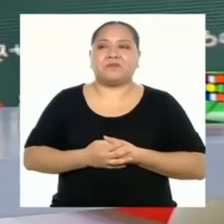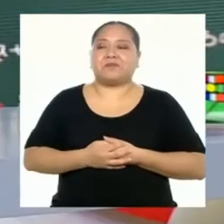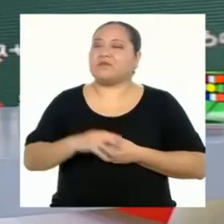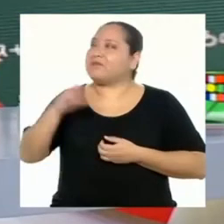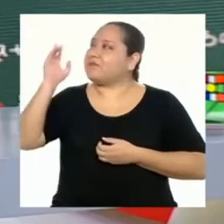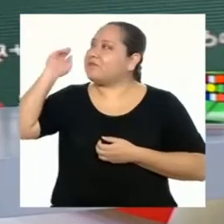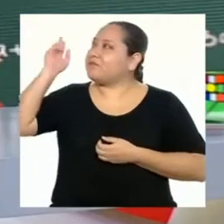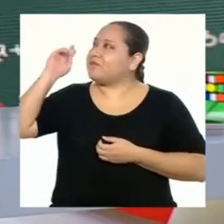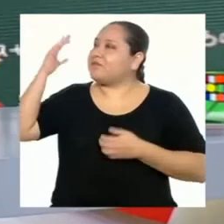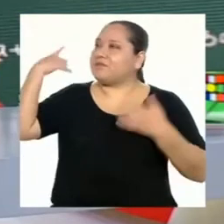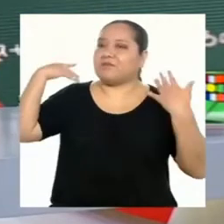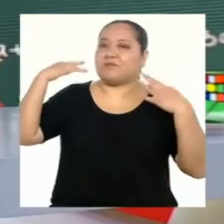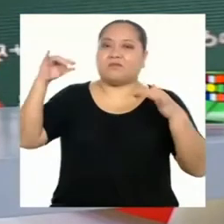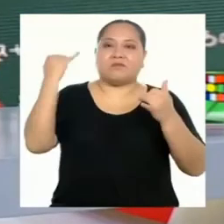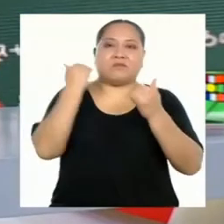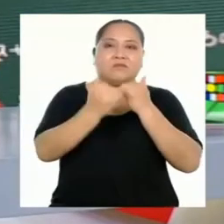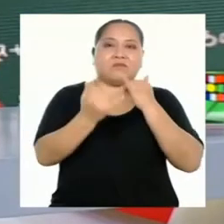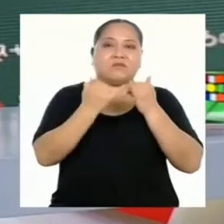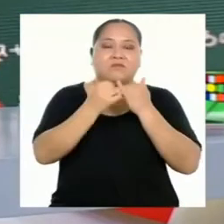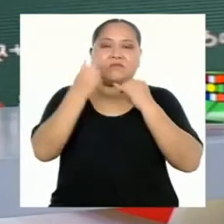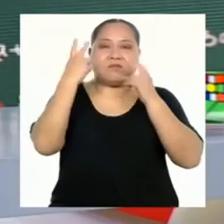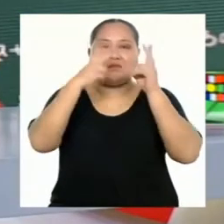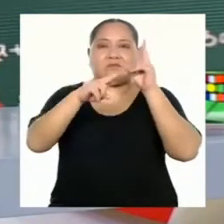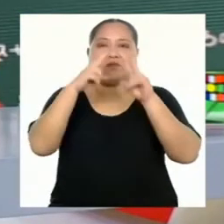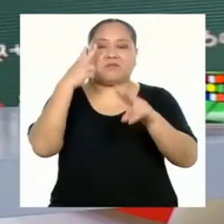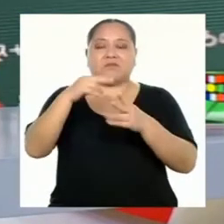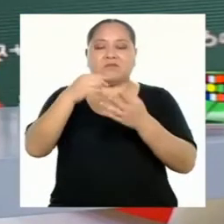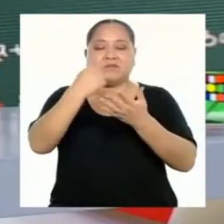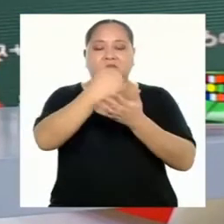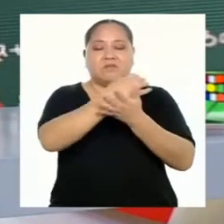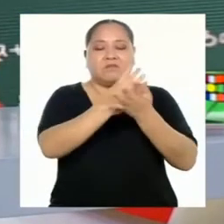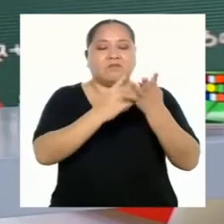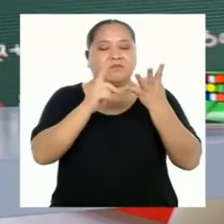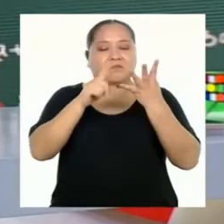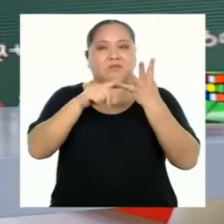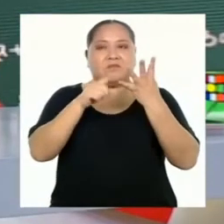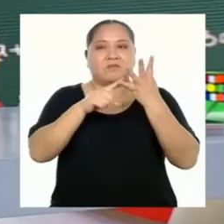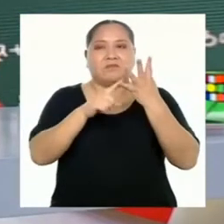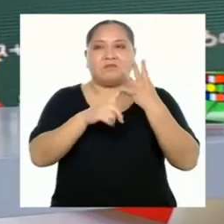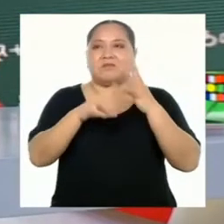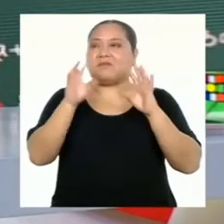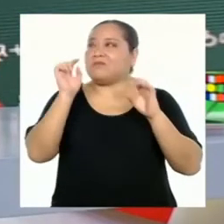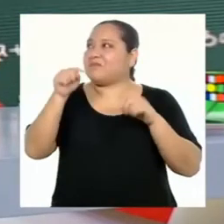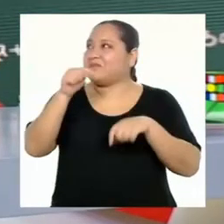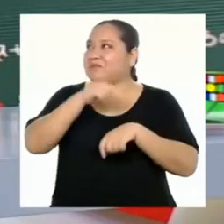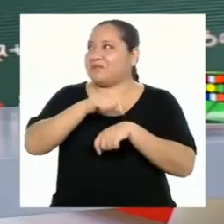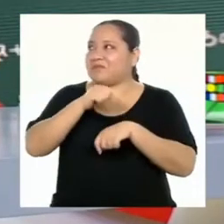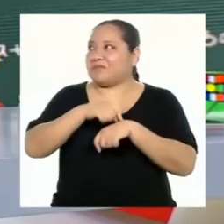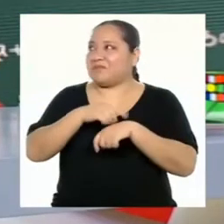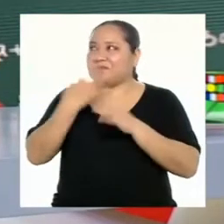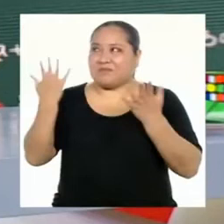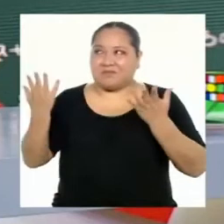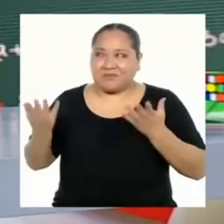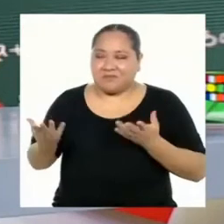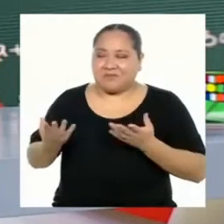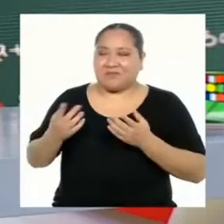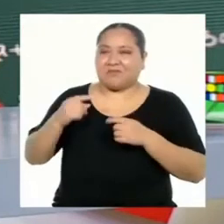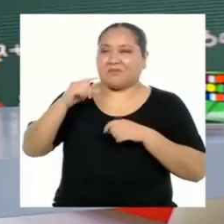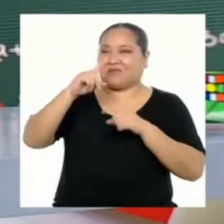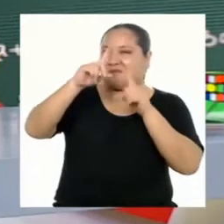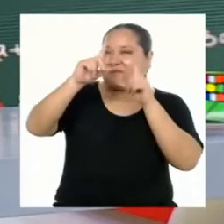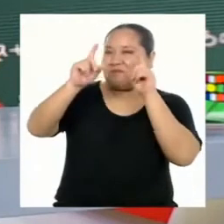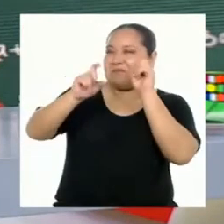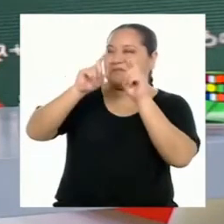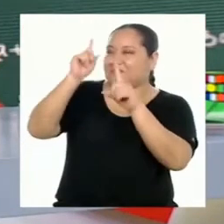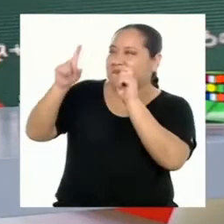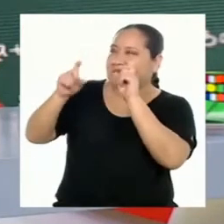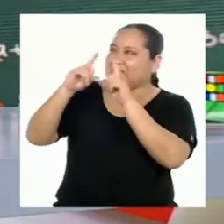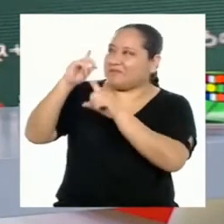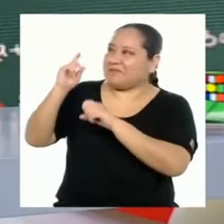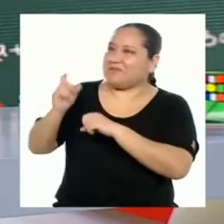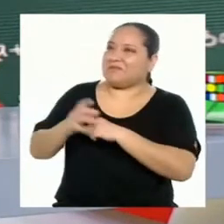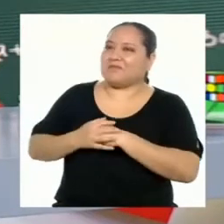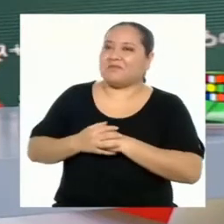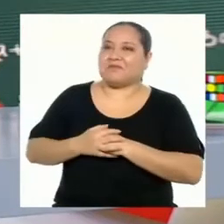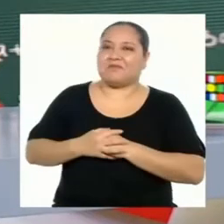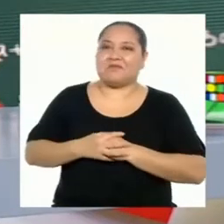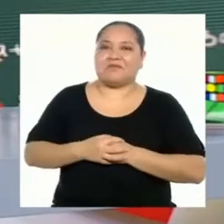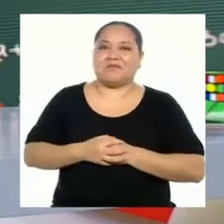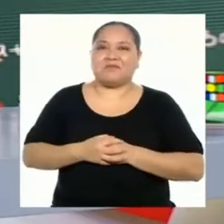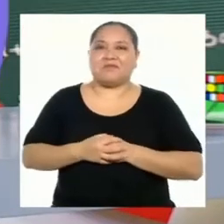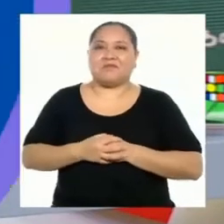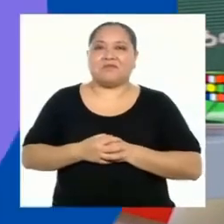Profesora, terminamos de revisar la fase 4 a tiempo. Porque justo ahorita es momento del bloque de preguntas.